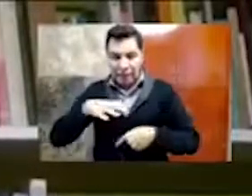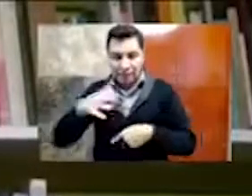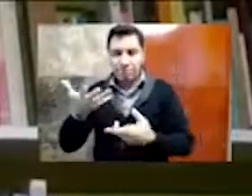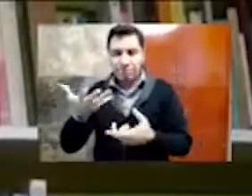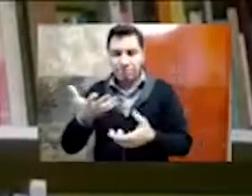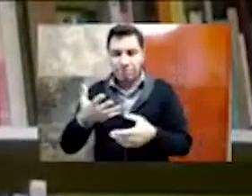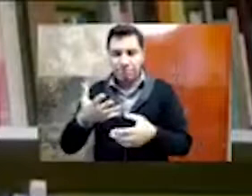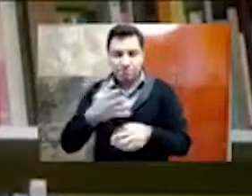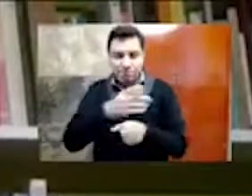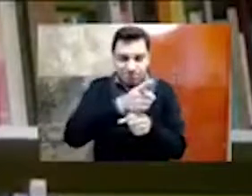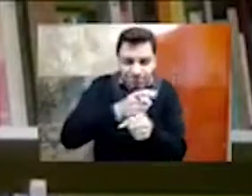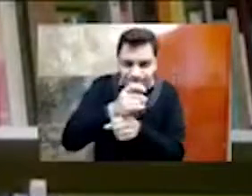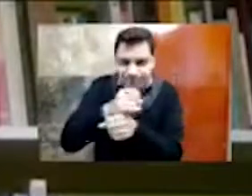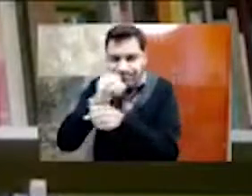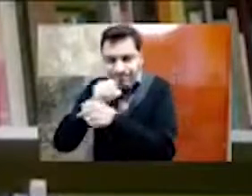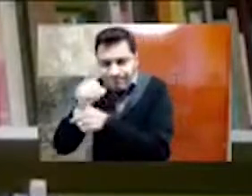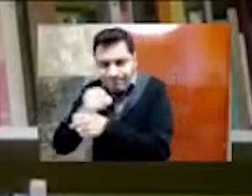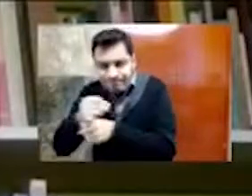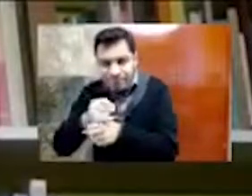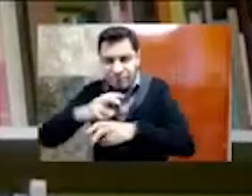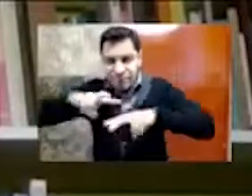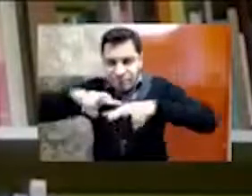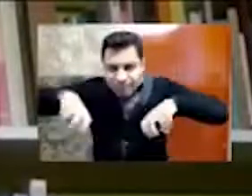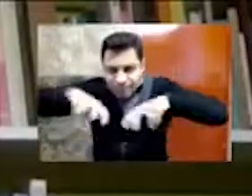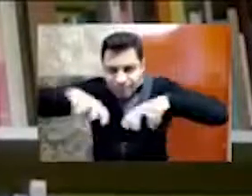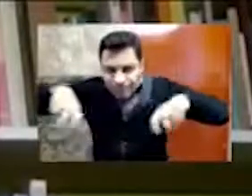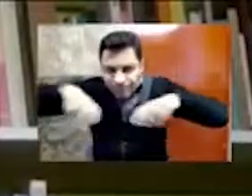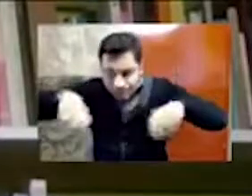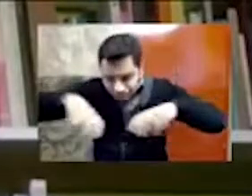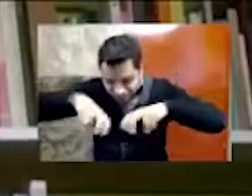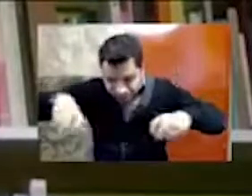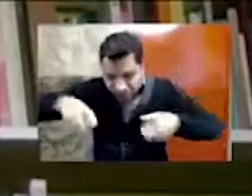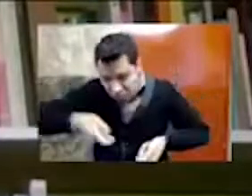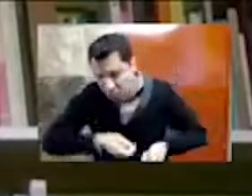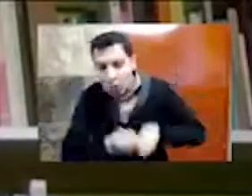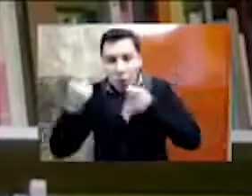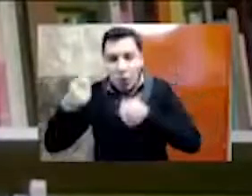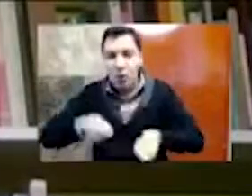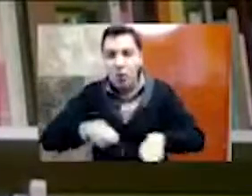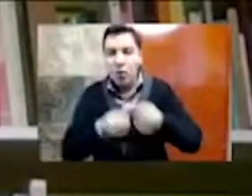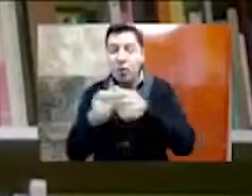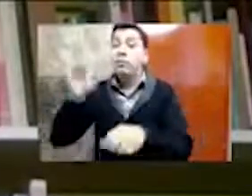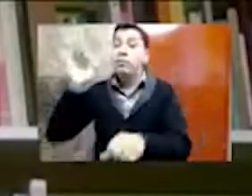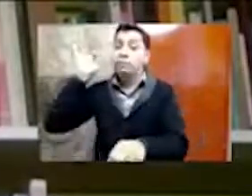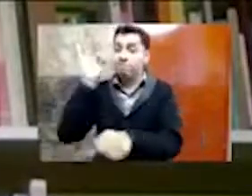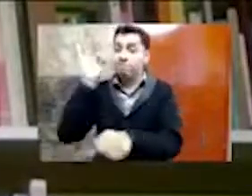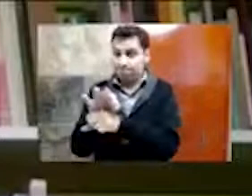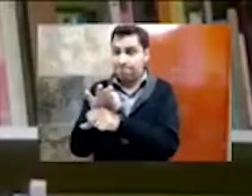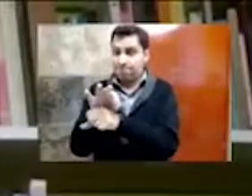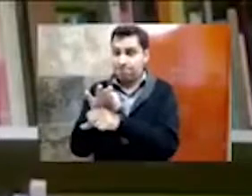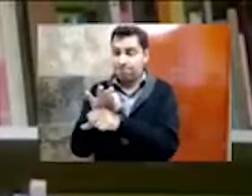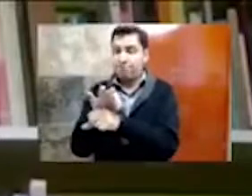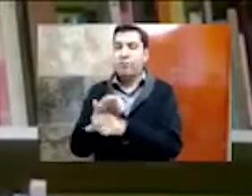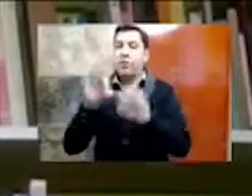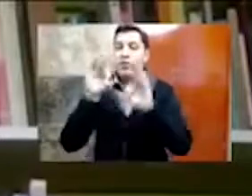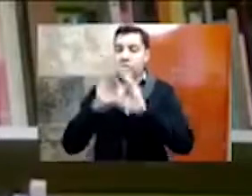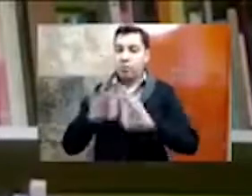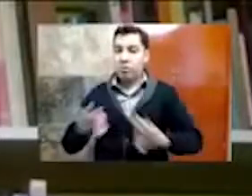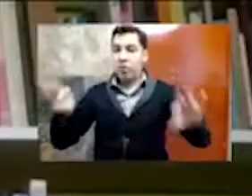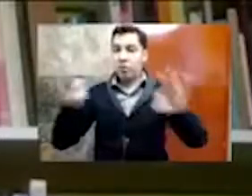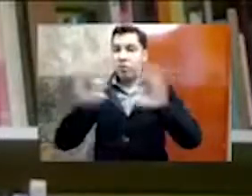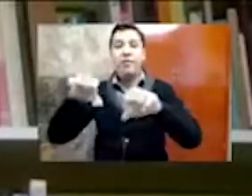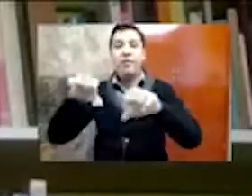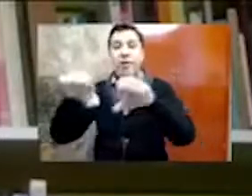nosotros, que, pues, este, es un esfuerzo el que se lleva a cabo. Con, pues, con, todo un equipo de arqueólogos,